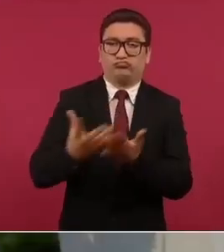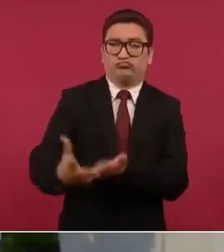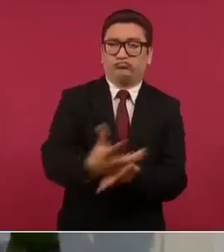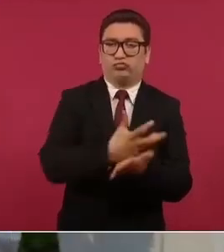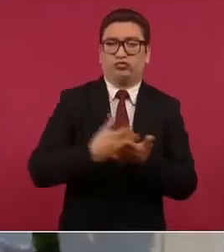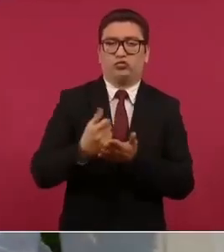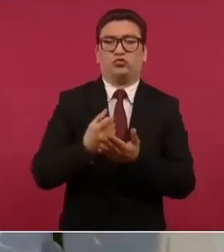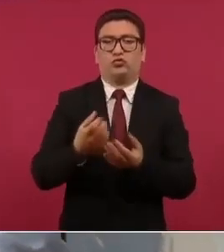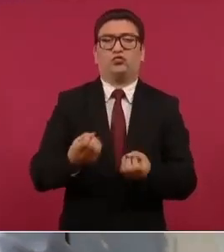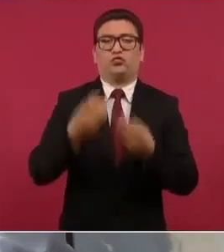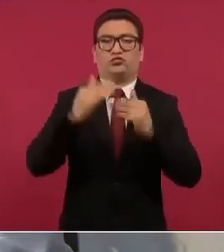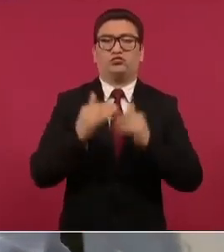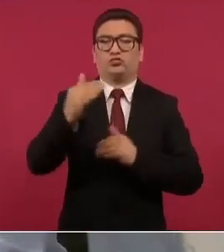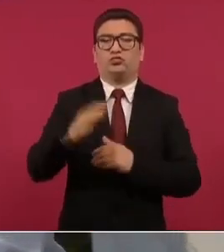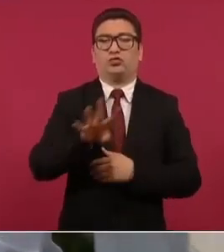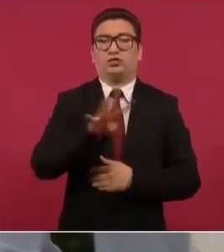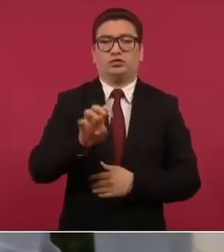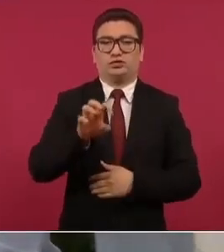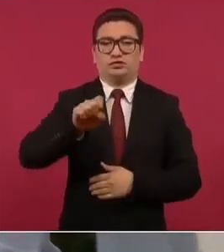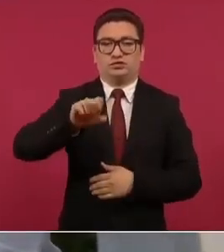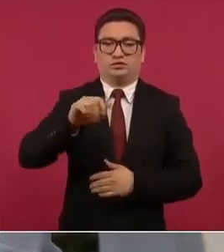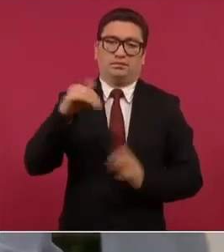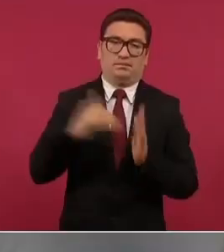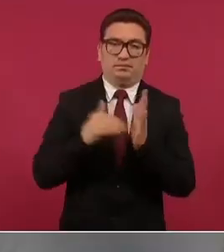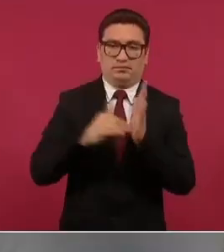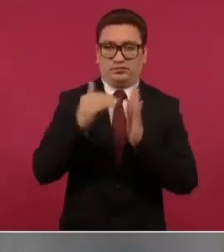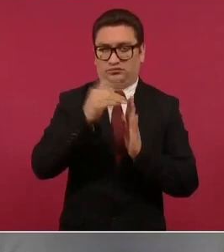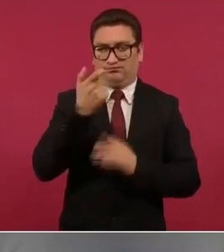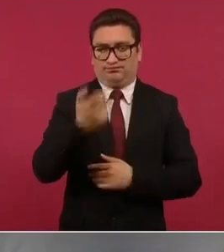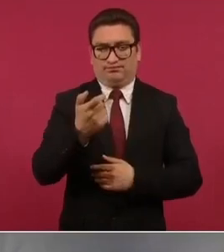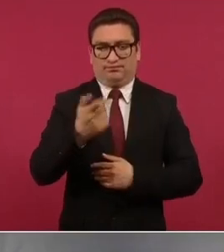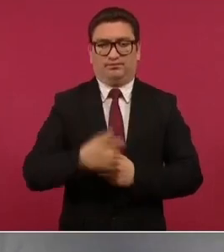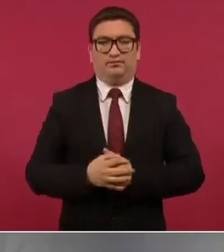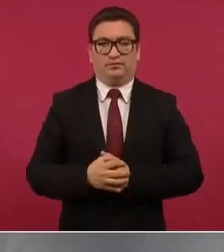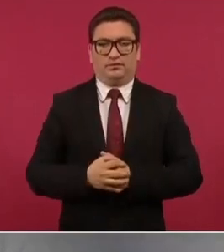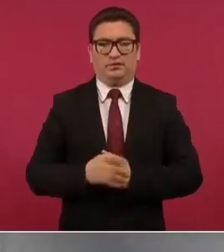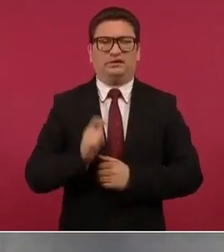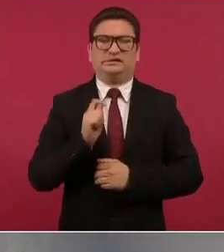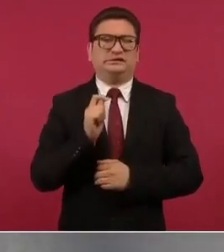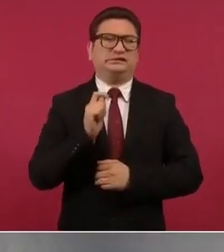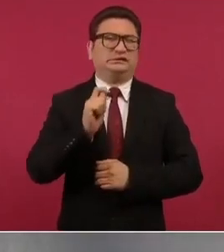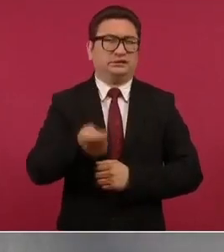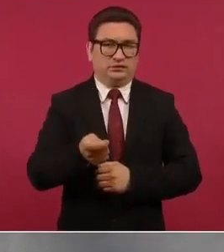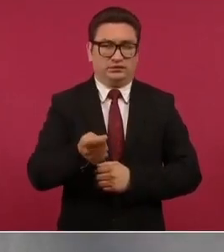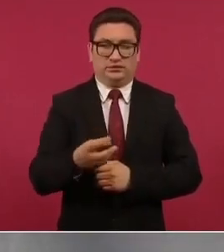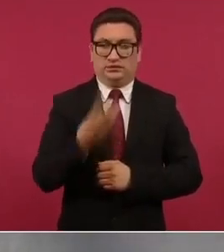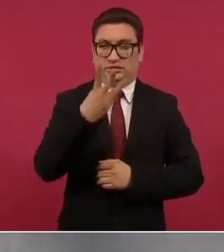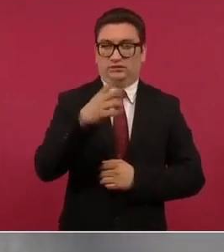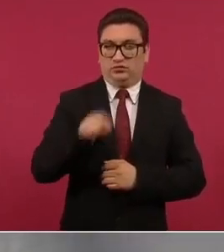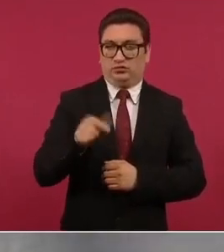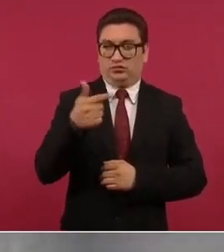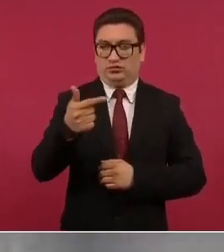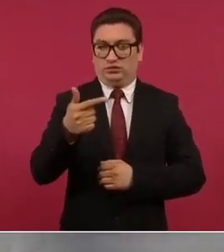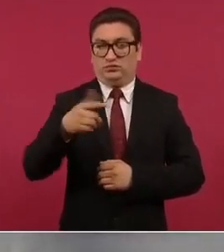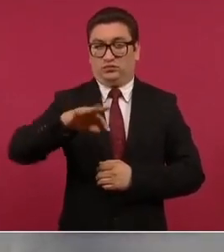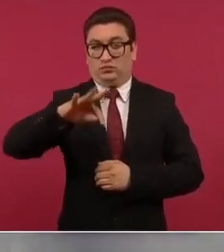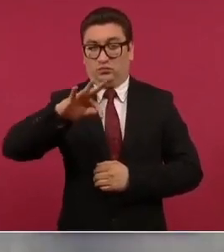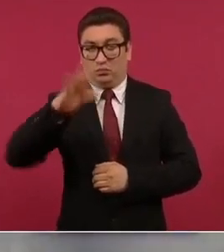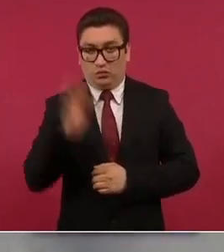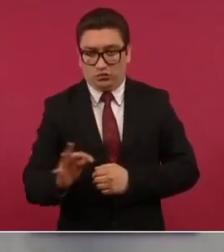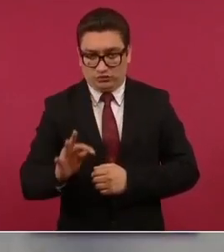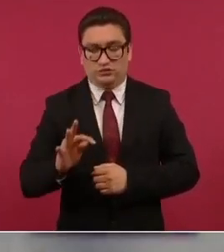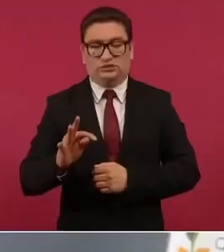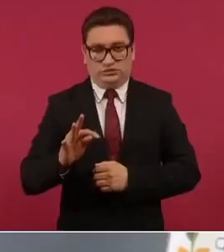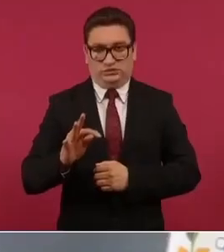460 mil millones de pesos o sea 3.7% en términos